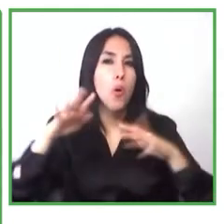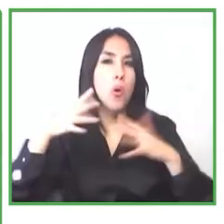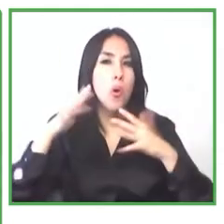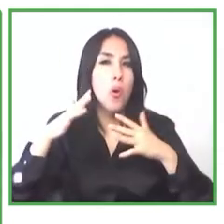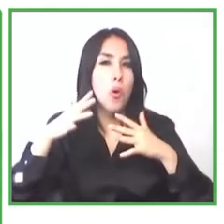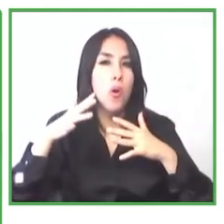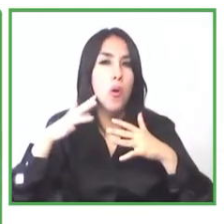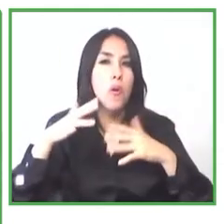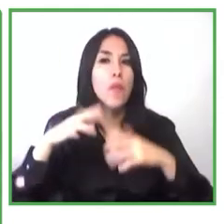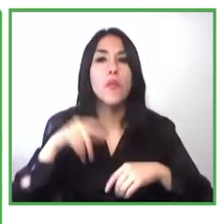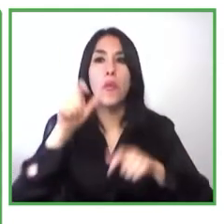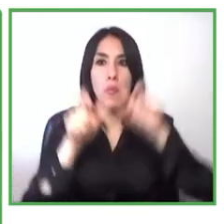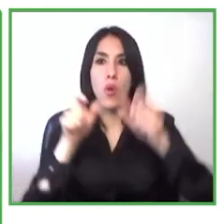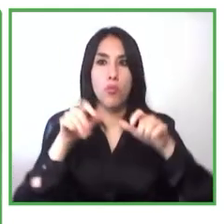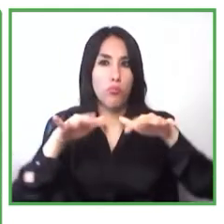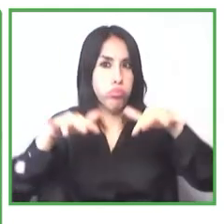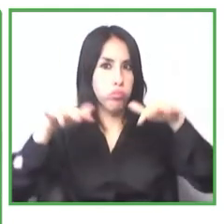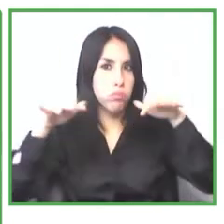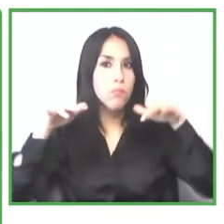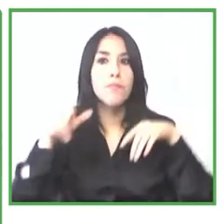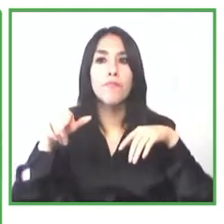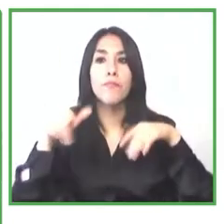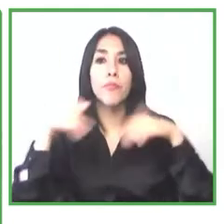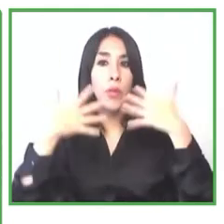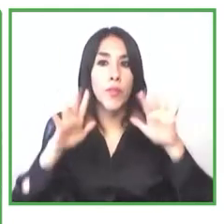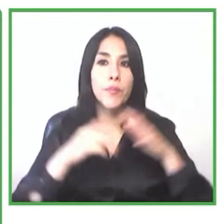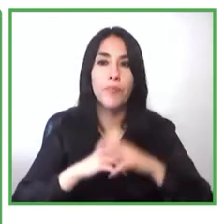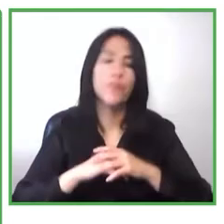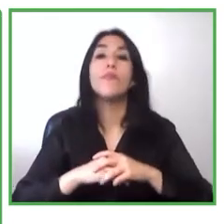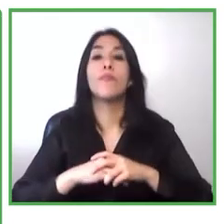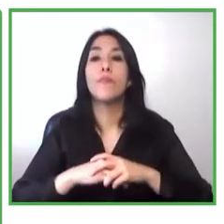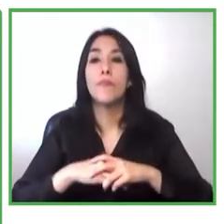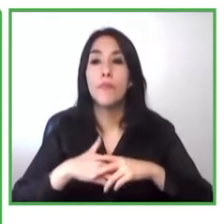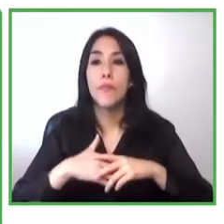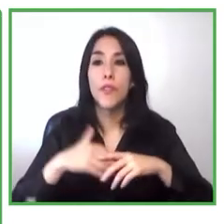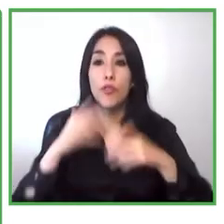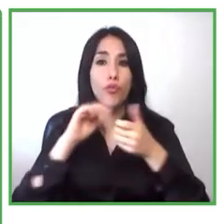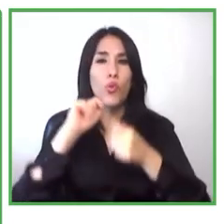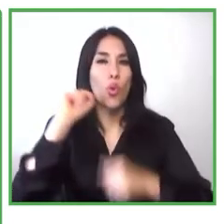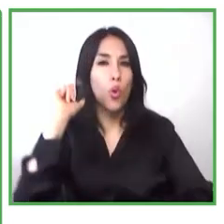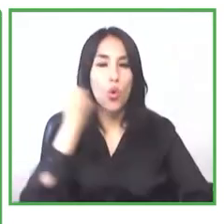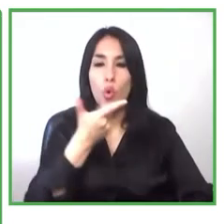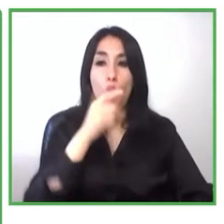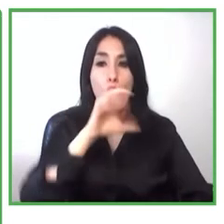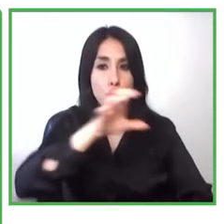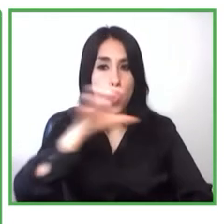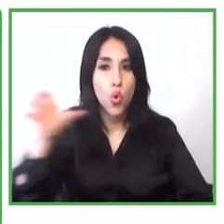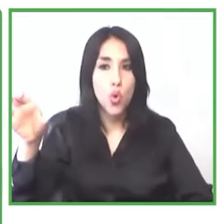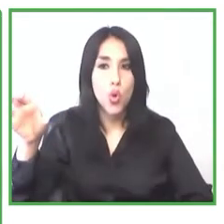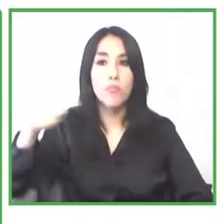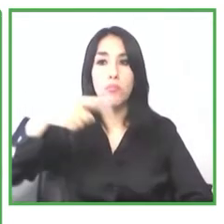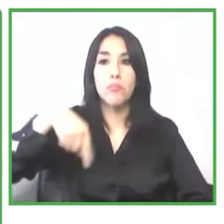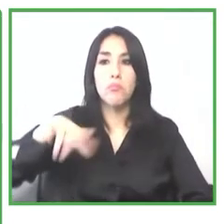proyecto en todo el país porque estamos presentes en 7 ciudades del Congo